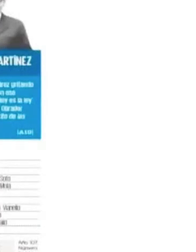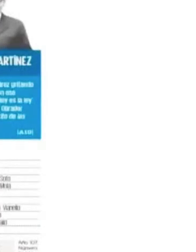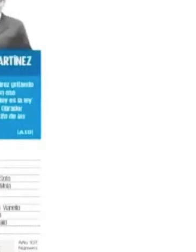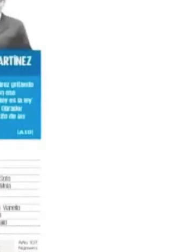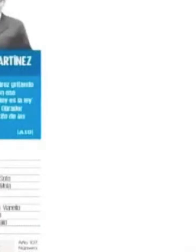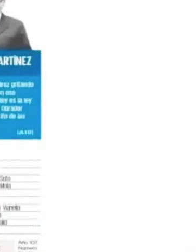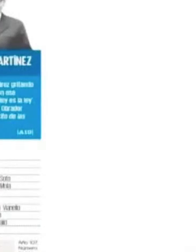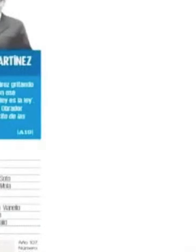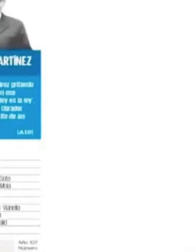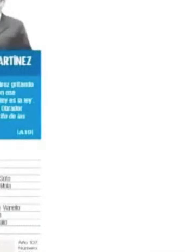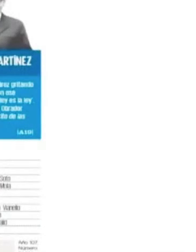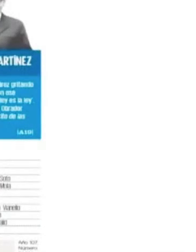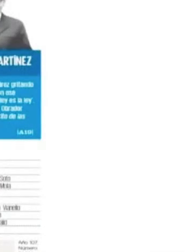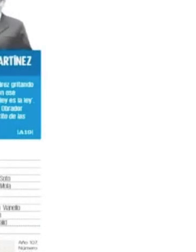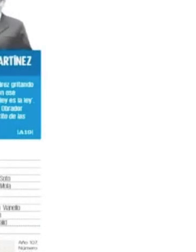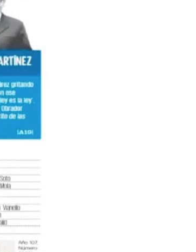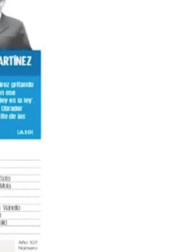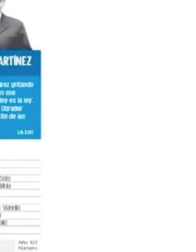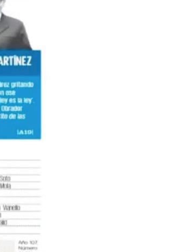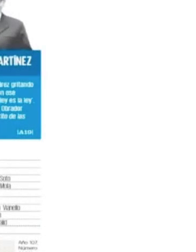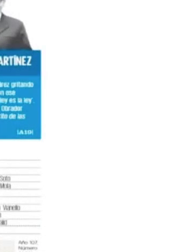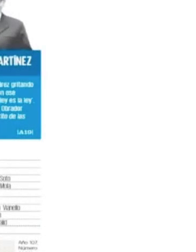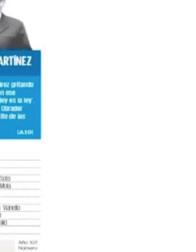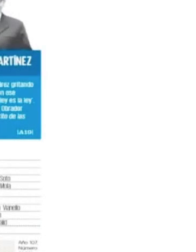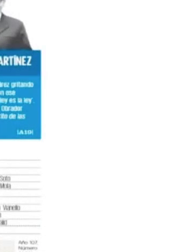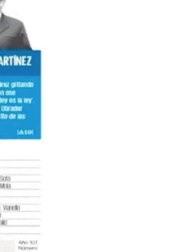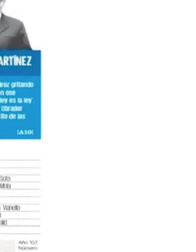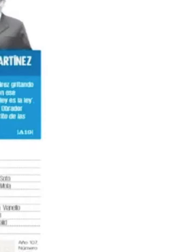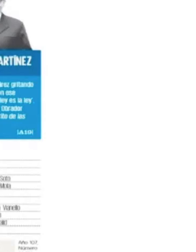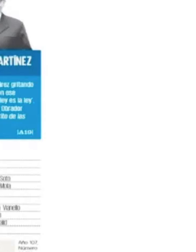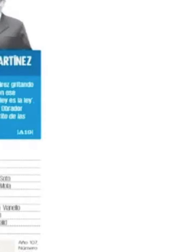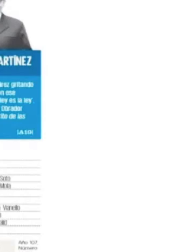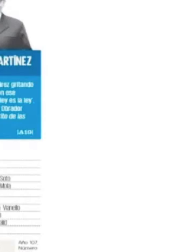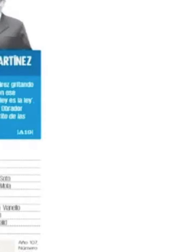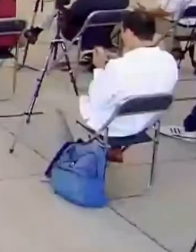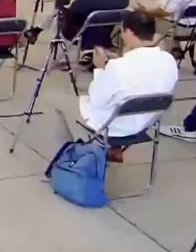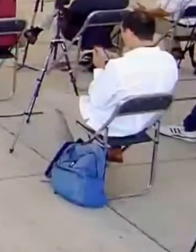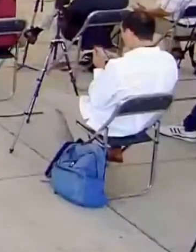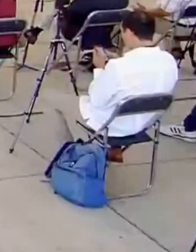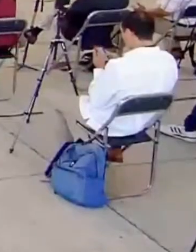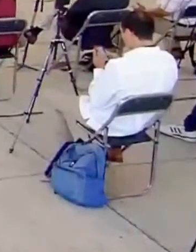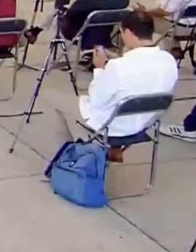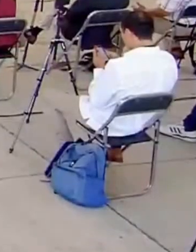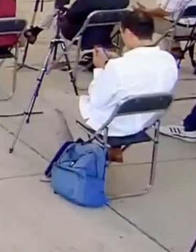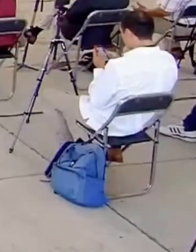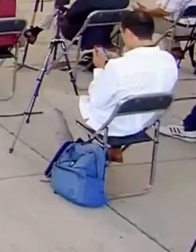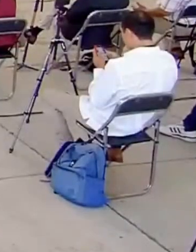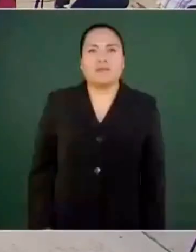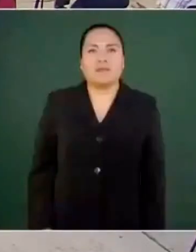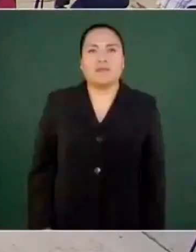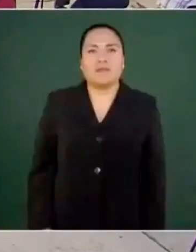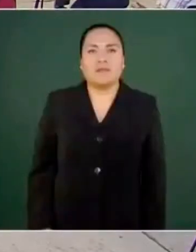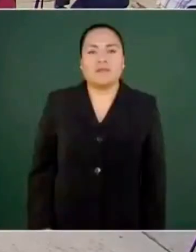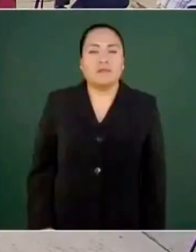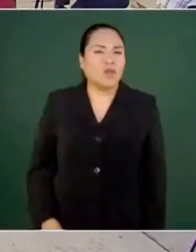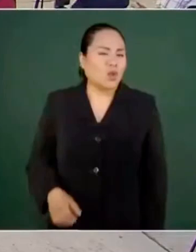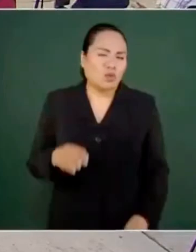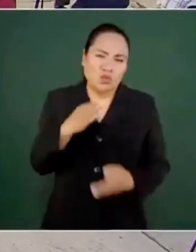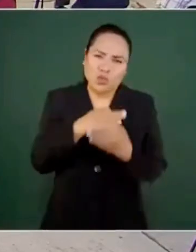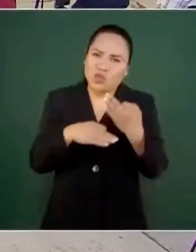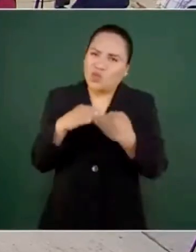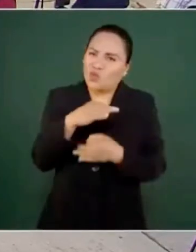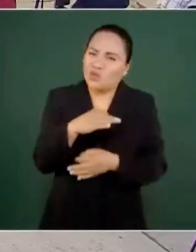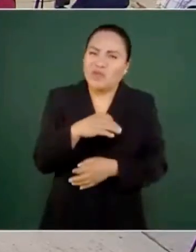es que todos tenemos la obligación de